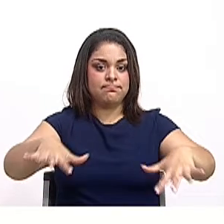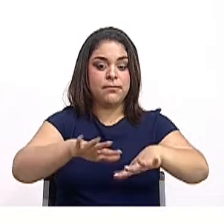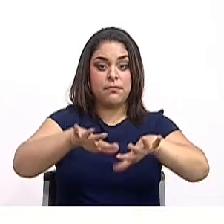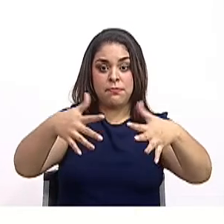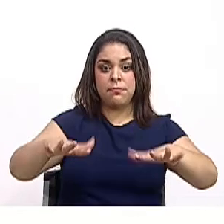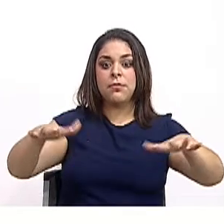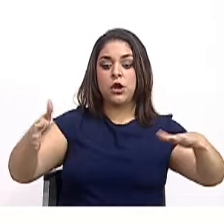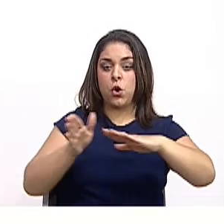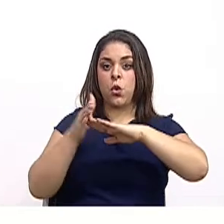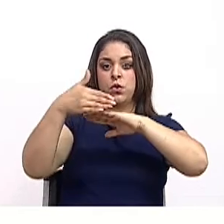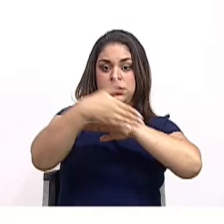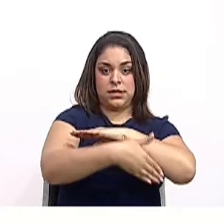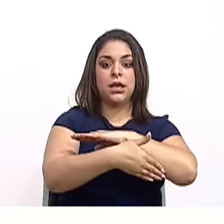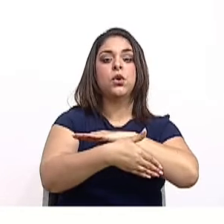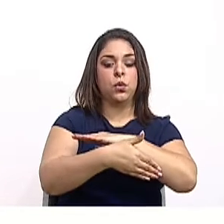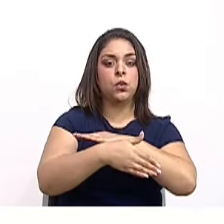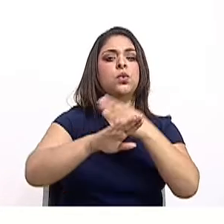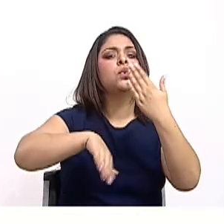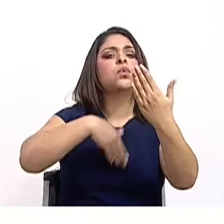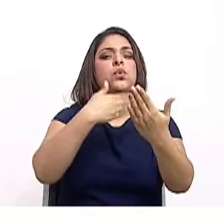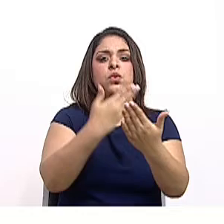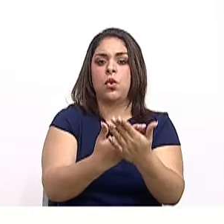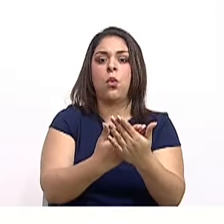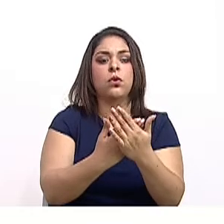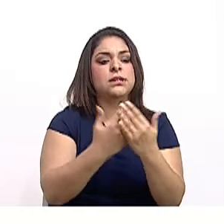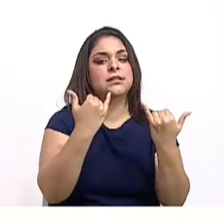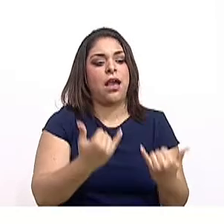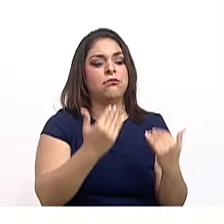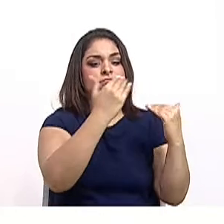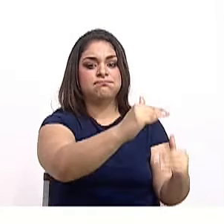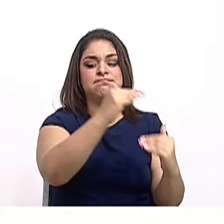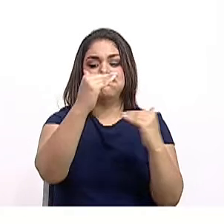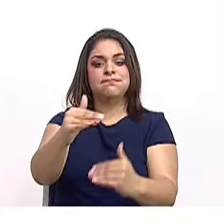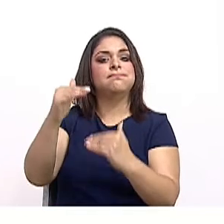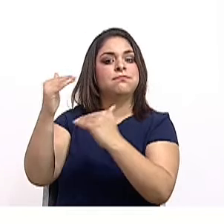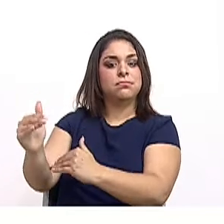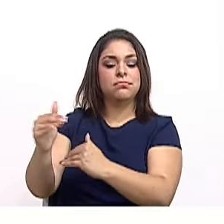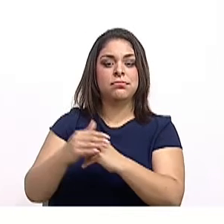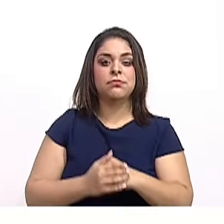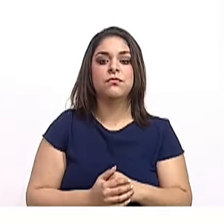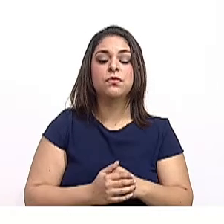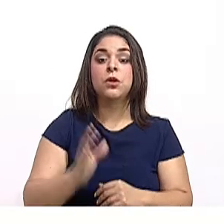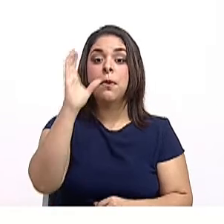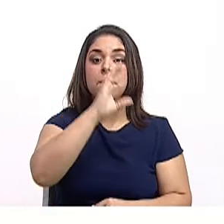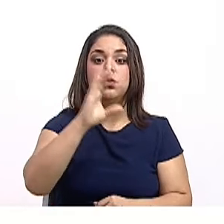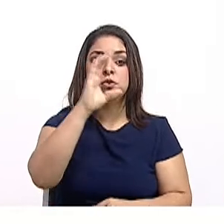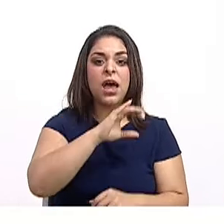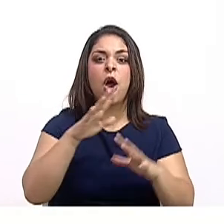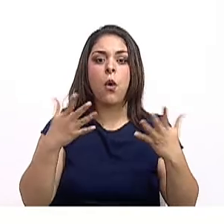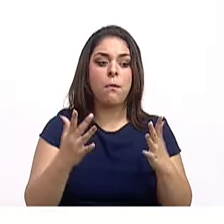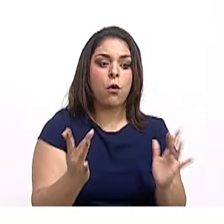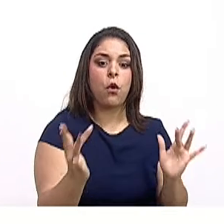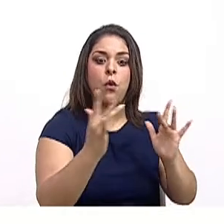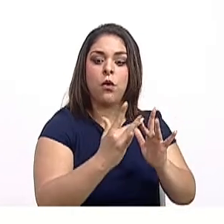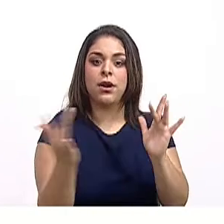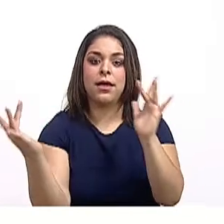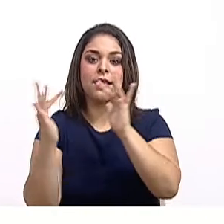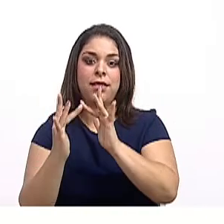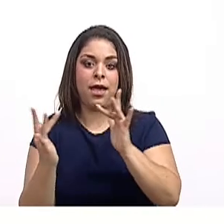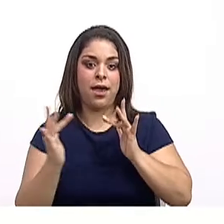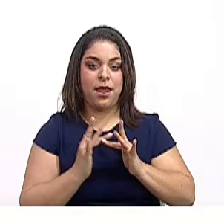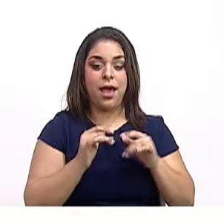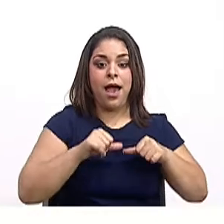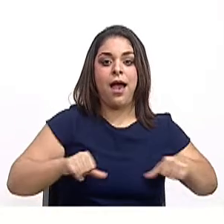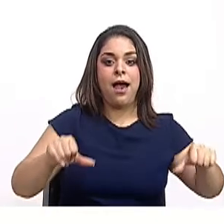e insular totalmente delimitados. Busca conectar las áreas protegidas. O sea, esos